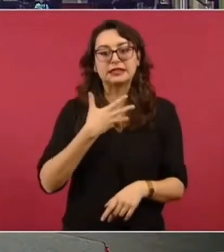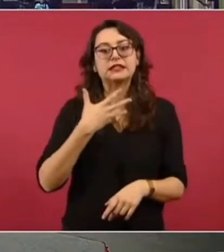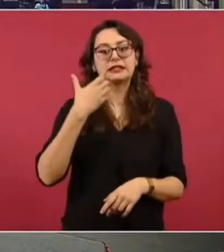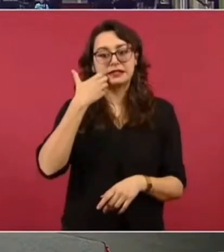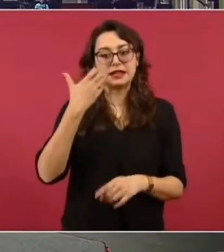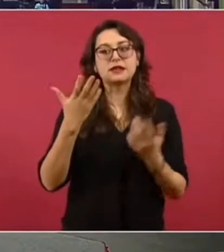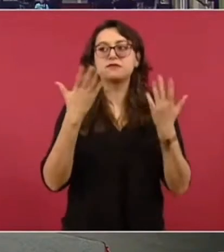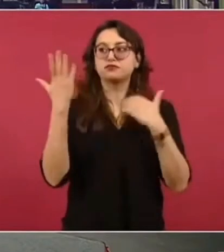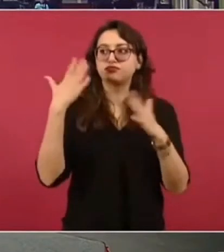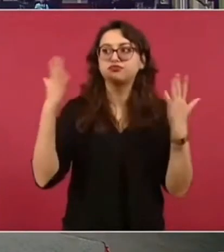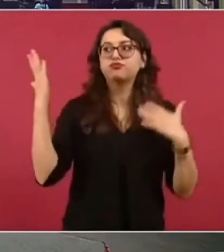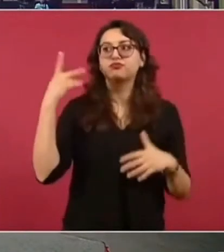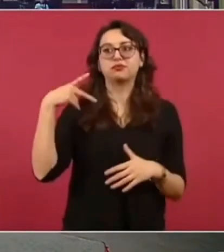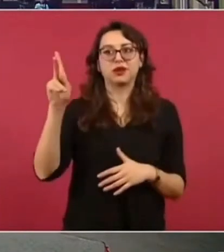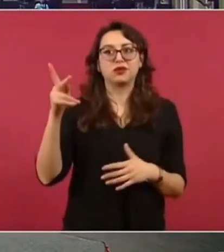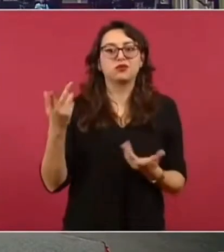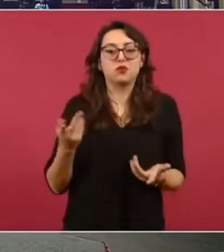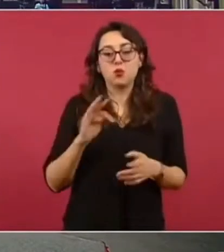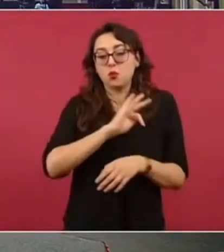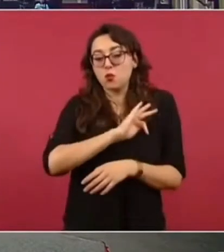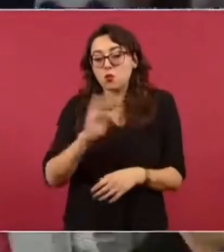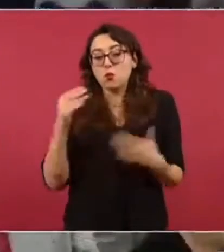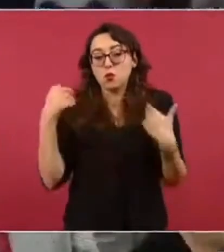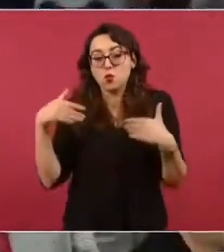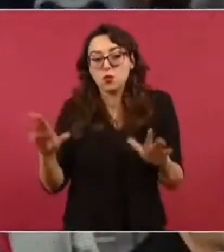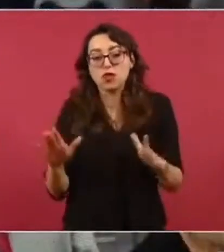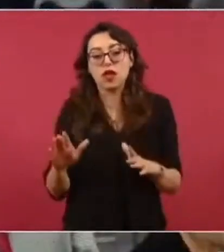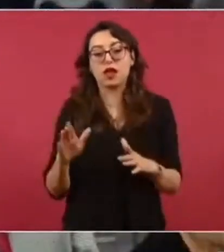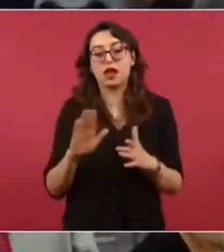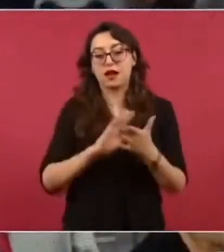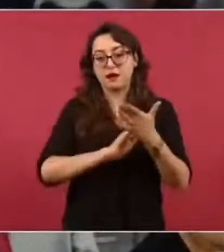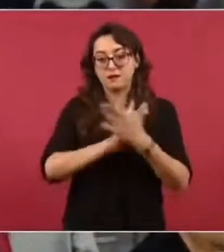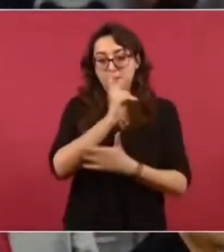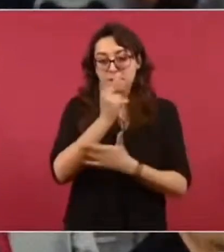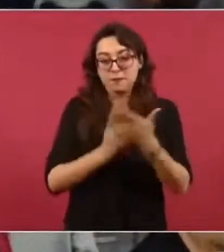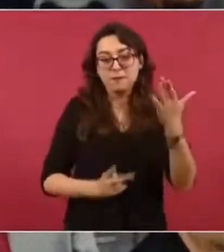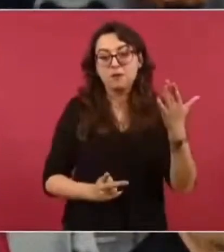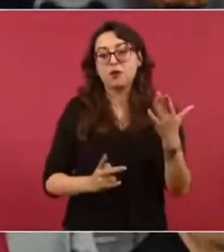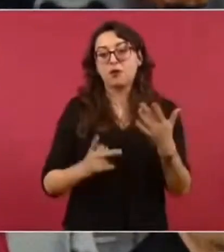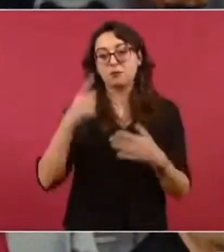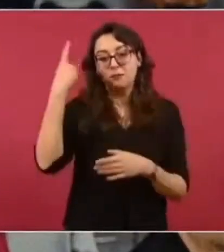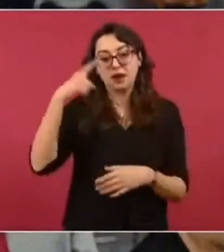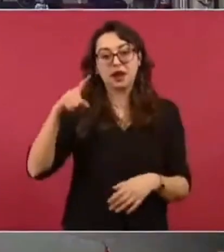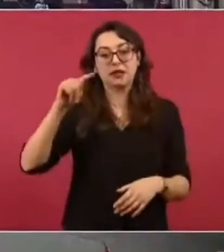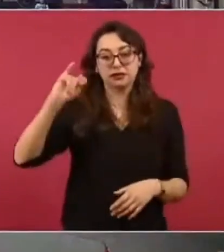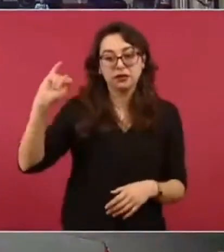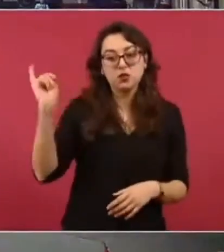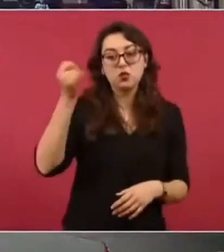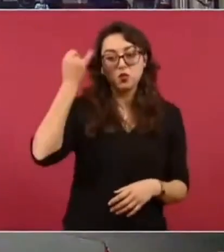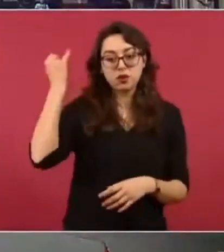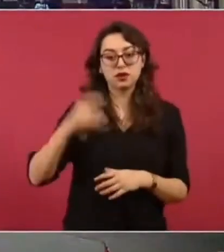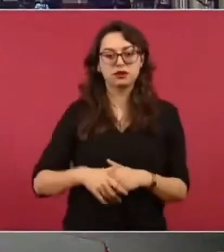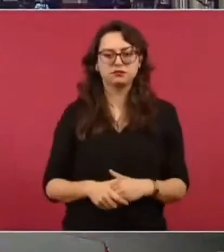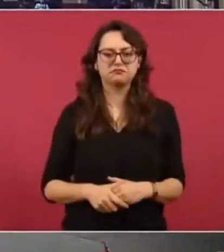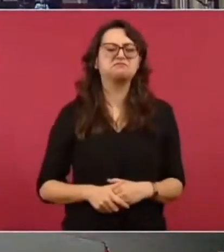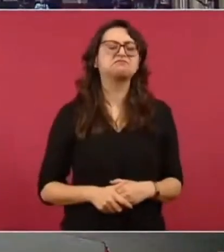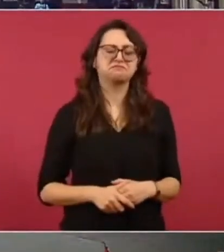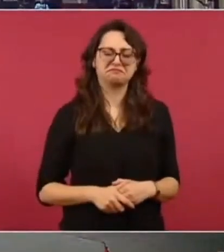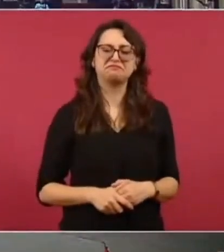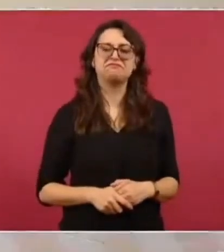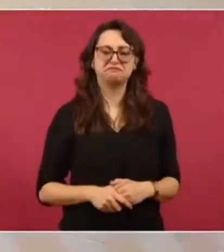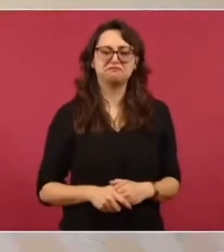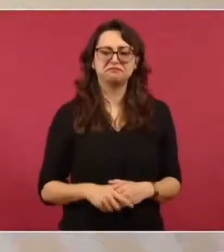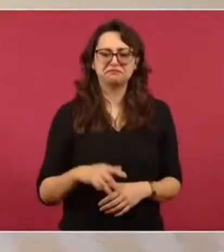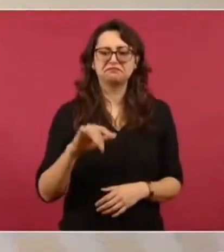¿Cree usted que vaya a haber algún programa para poder direccionar recursos económicos a mi ciudad, a Tijuana, señor? Sí, sí. Hoy voy allá.